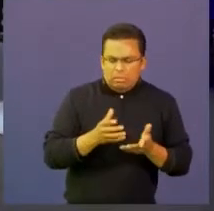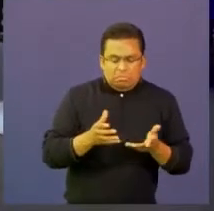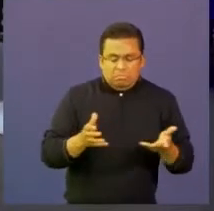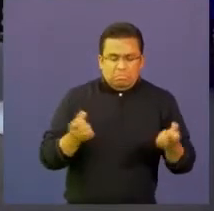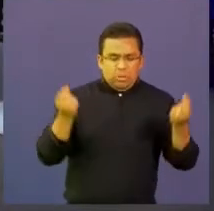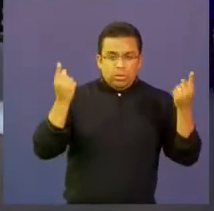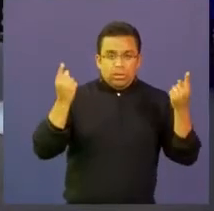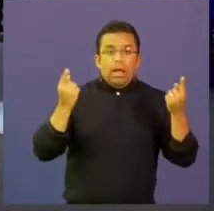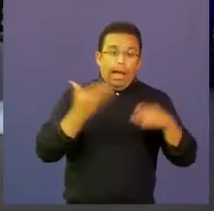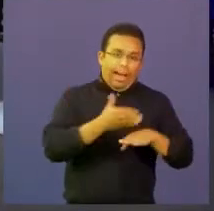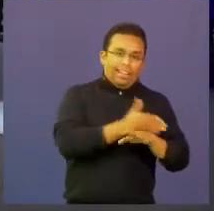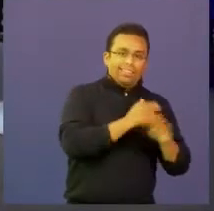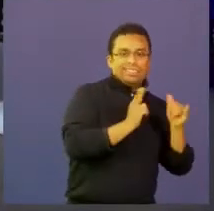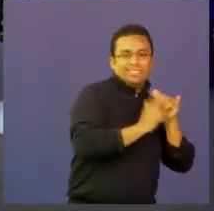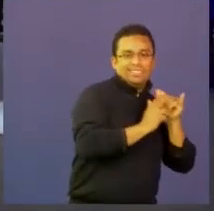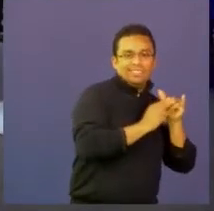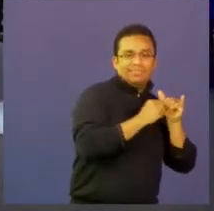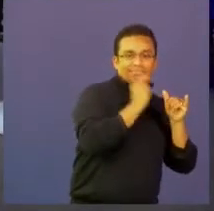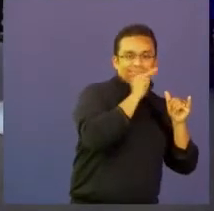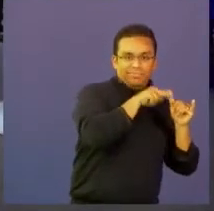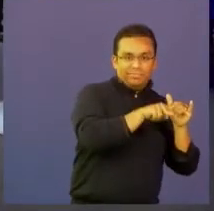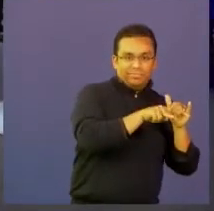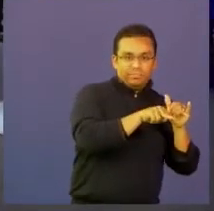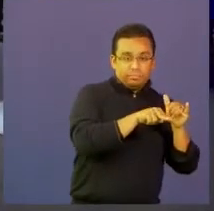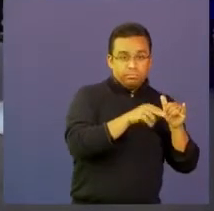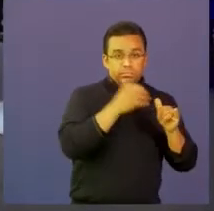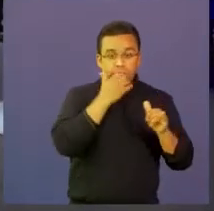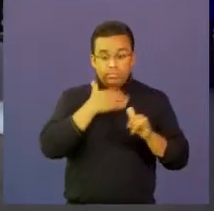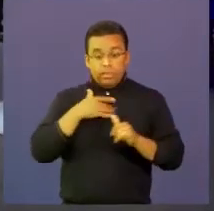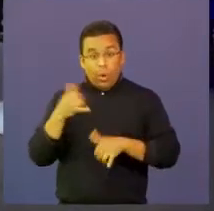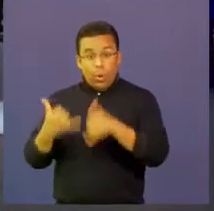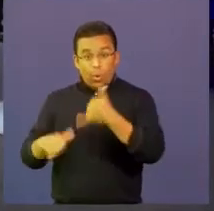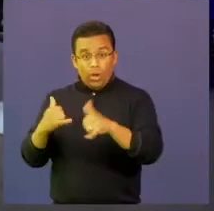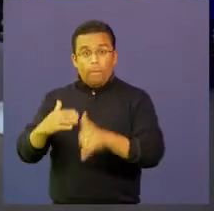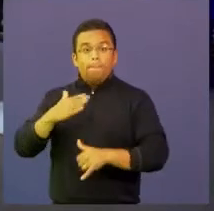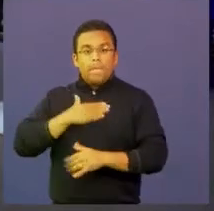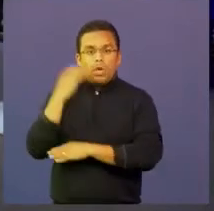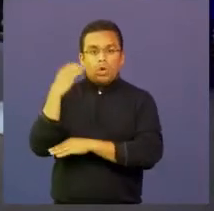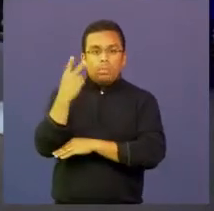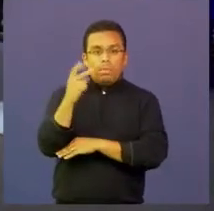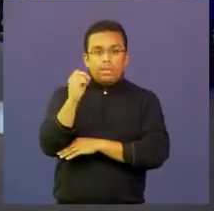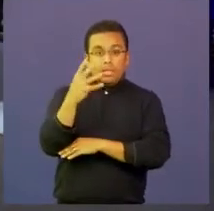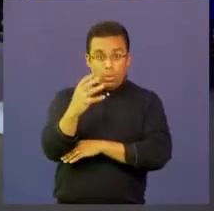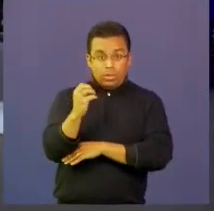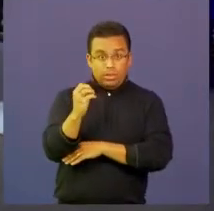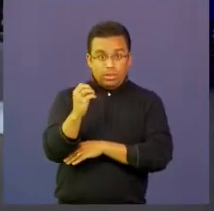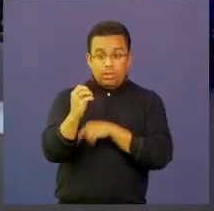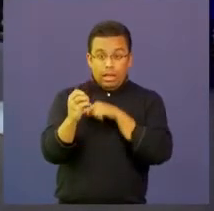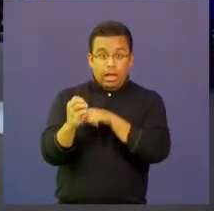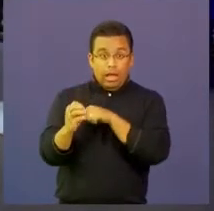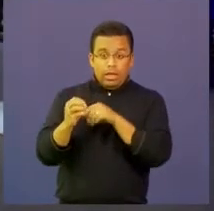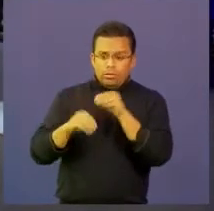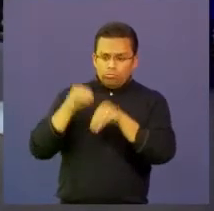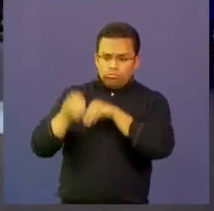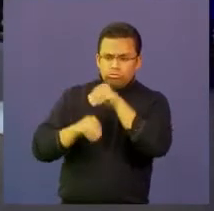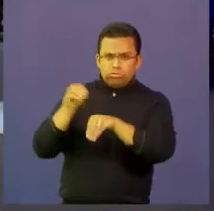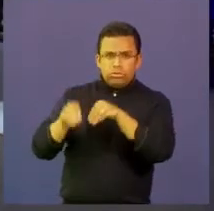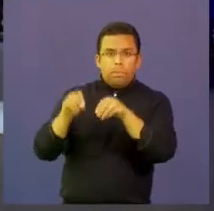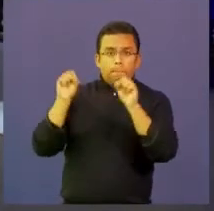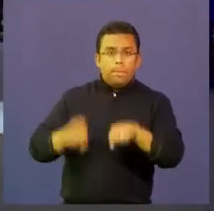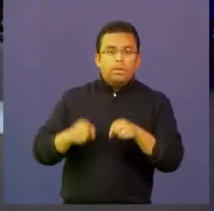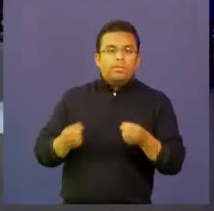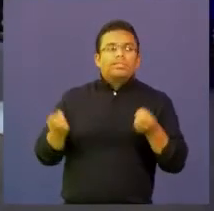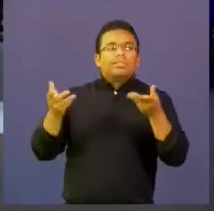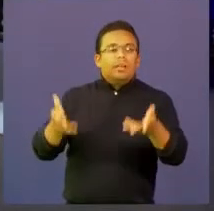proponemos que digamos en el juego de mi Colombia 2050 tenemos una implementación de medidas que van con